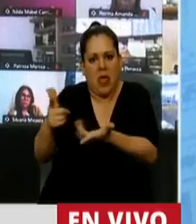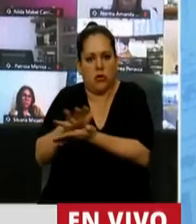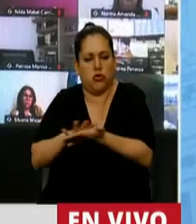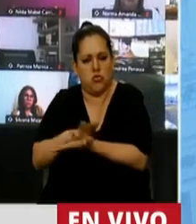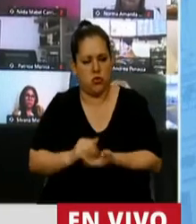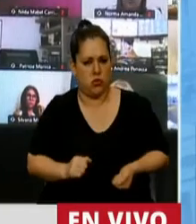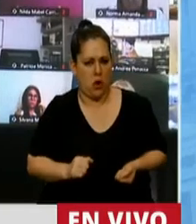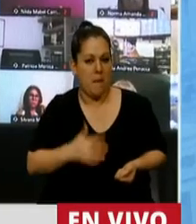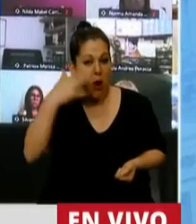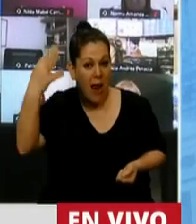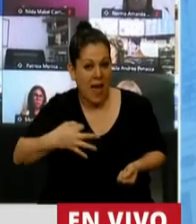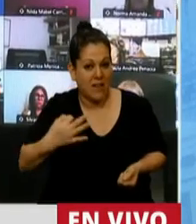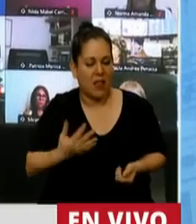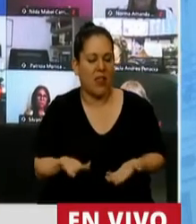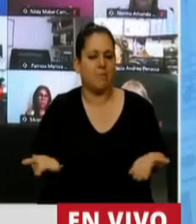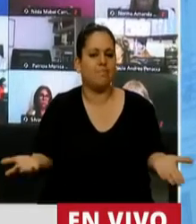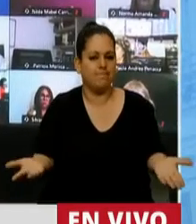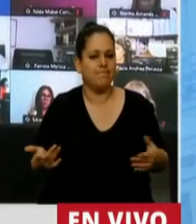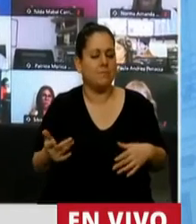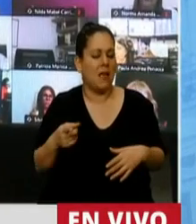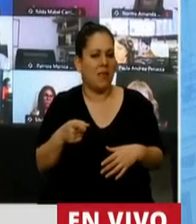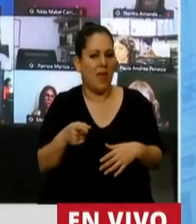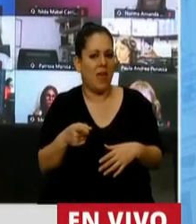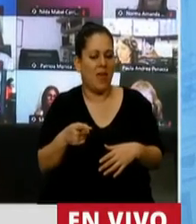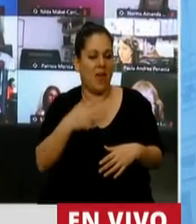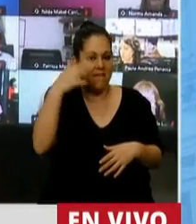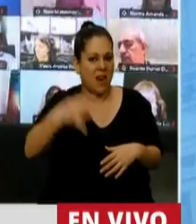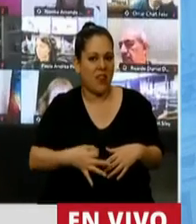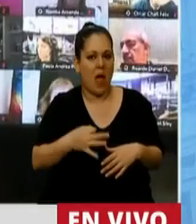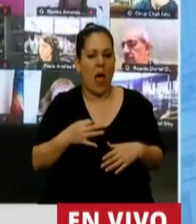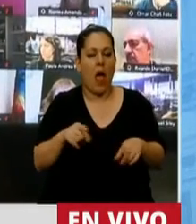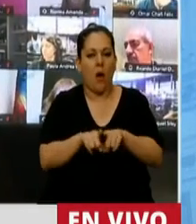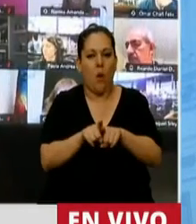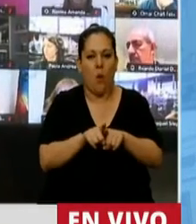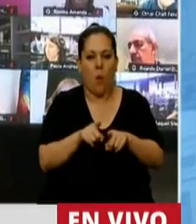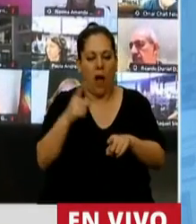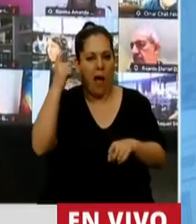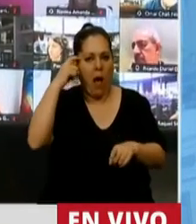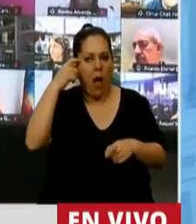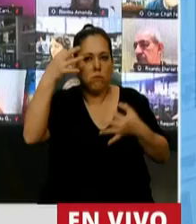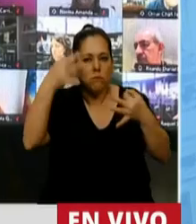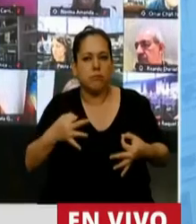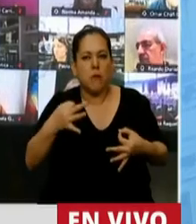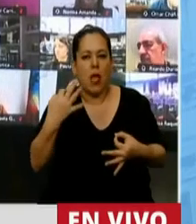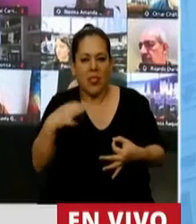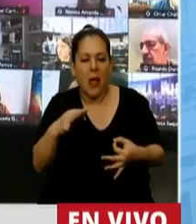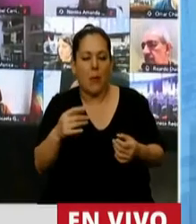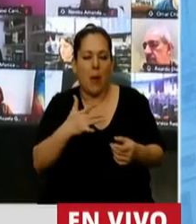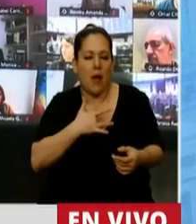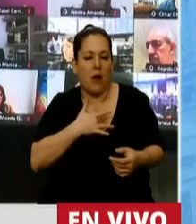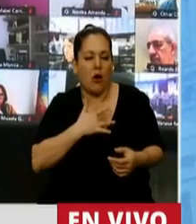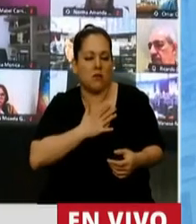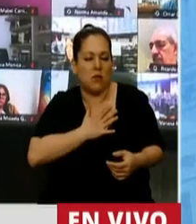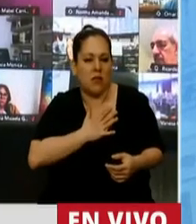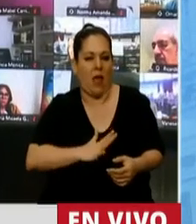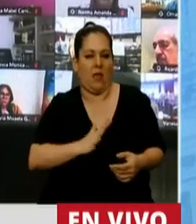Pero la verdad, Presidente, que no se logra el equilibrio en la mente si no se tiene paz en el corazón. Esto que